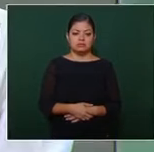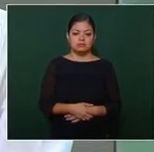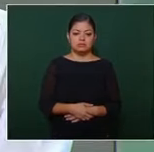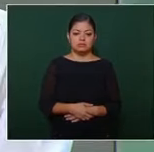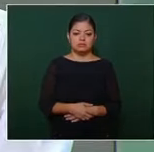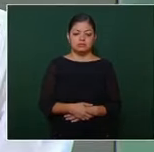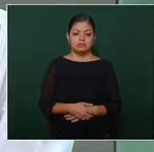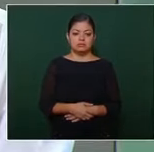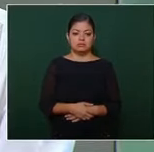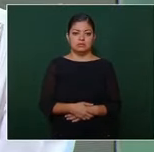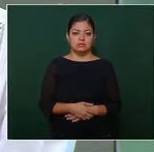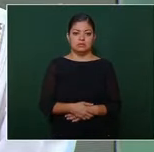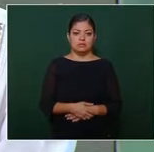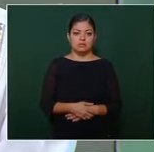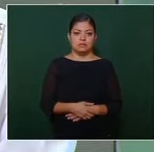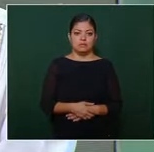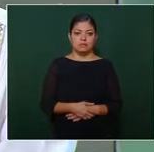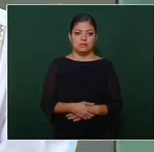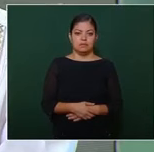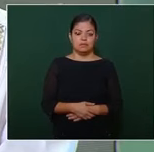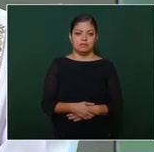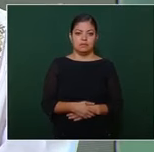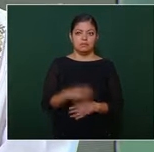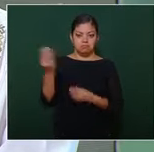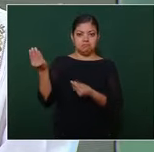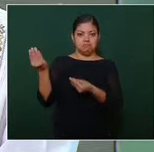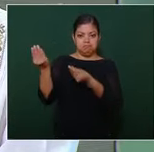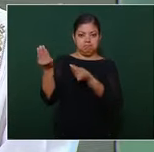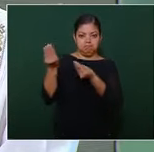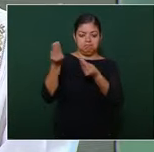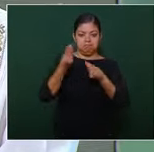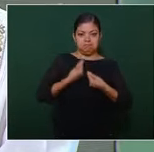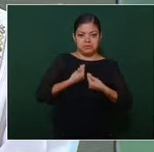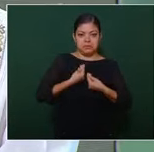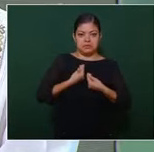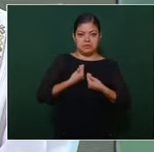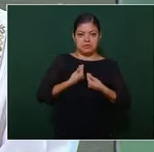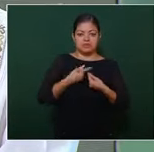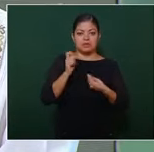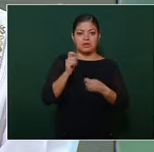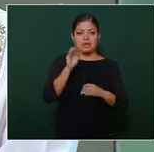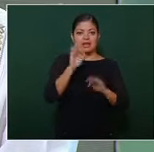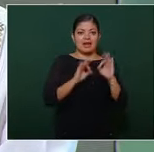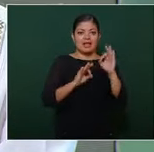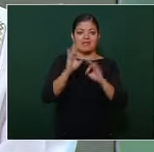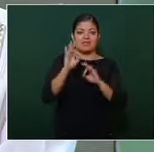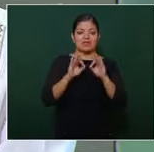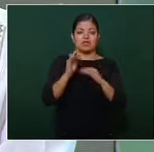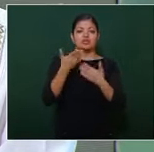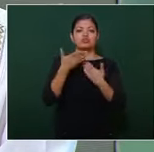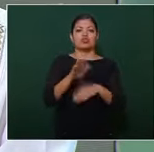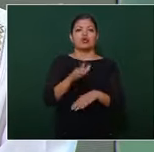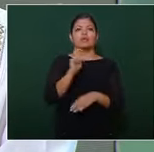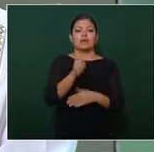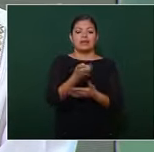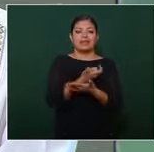me mandó una gráfica sobre los salarios